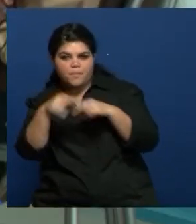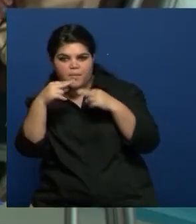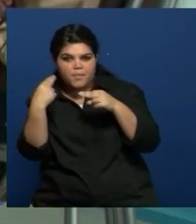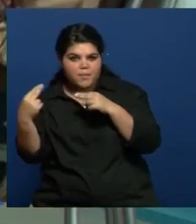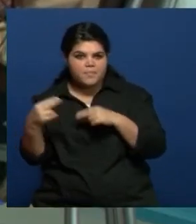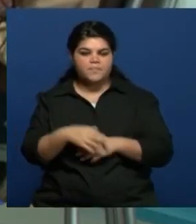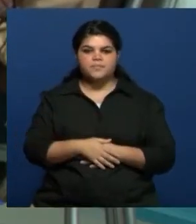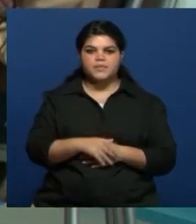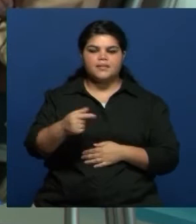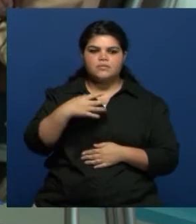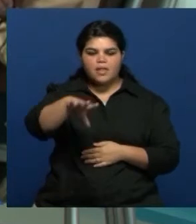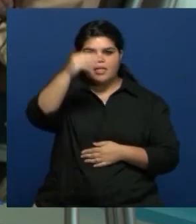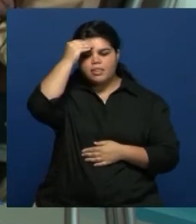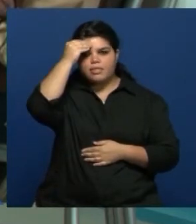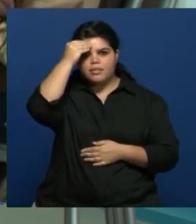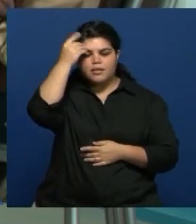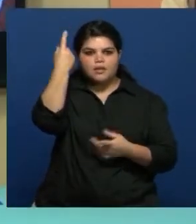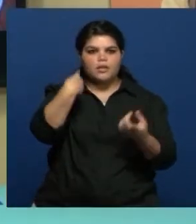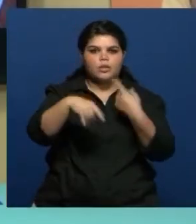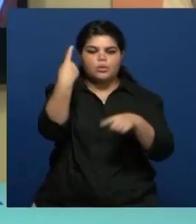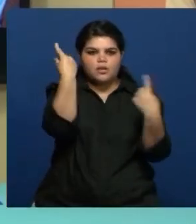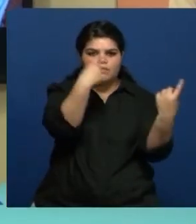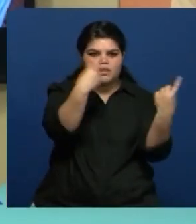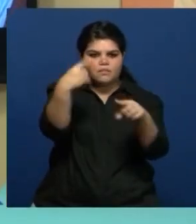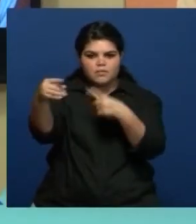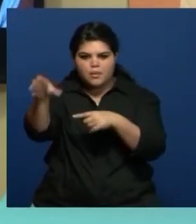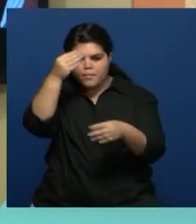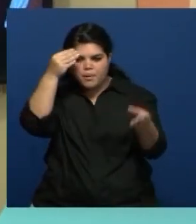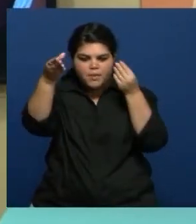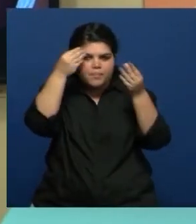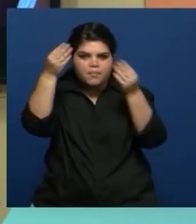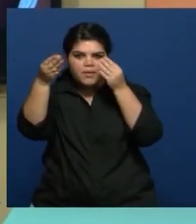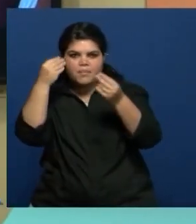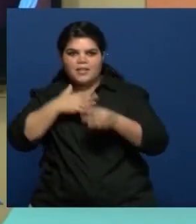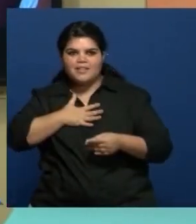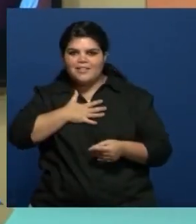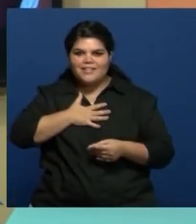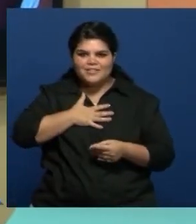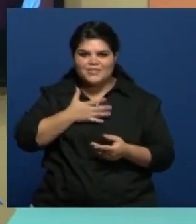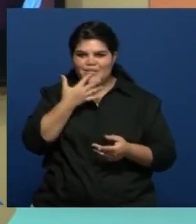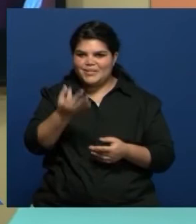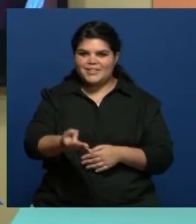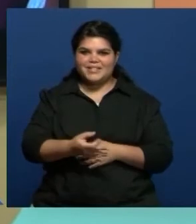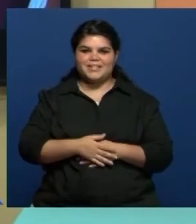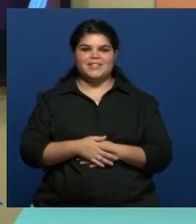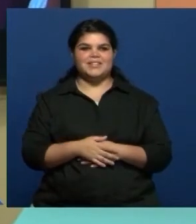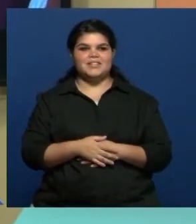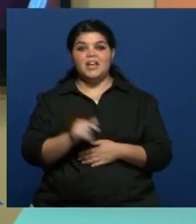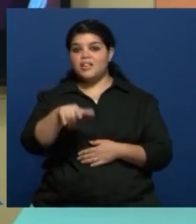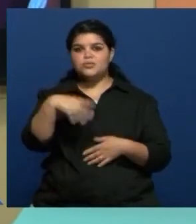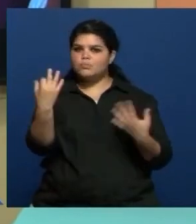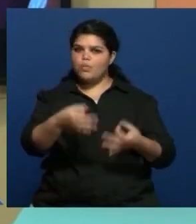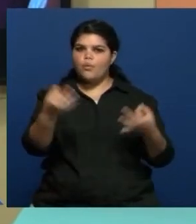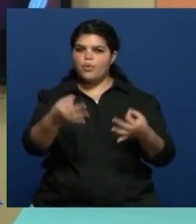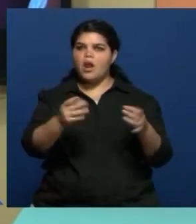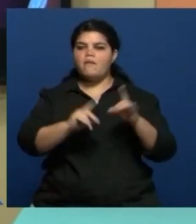ves muchas historias distintas, te quedan esa sensación de que está bueno, que por ahí